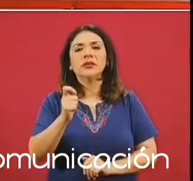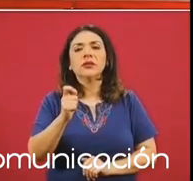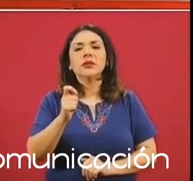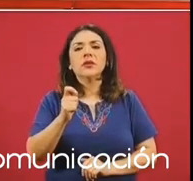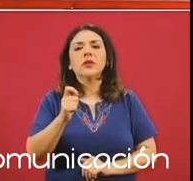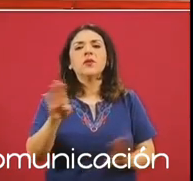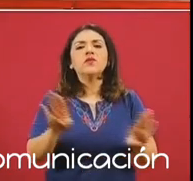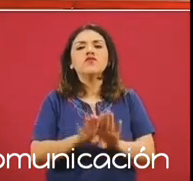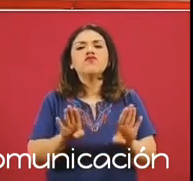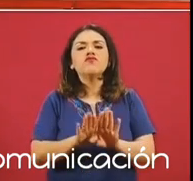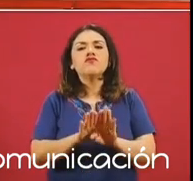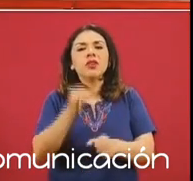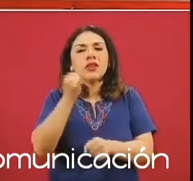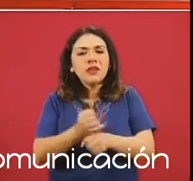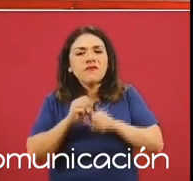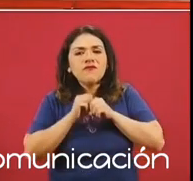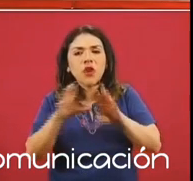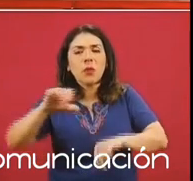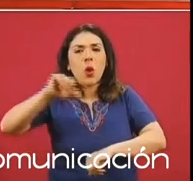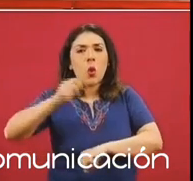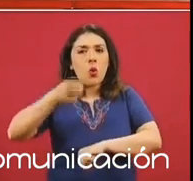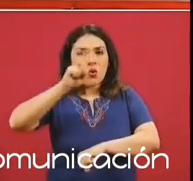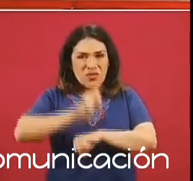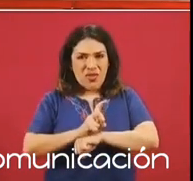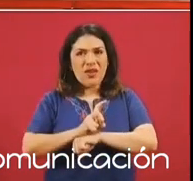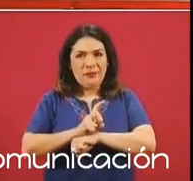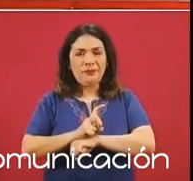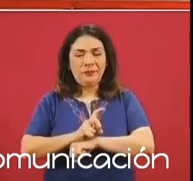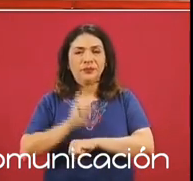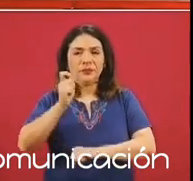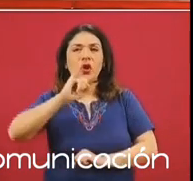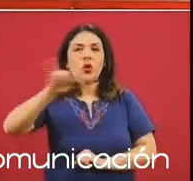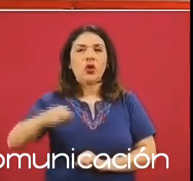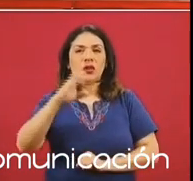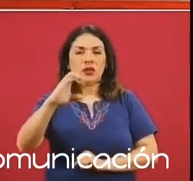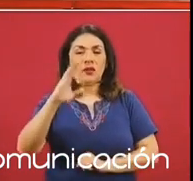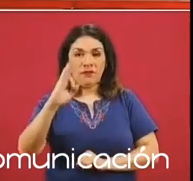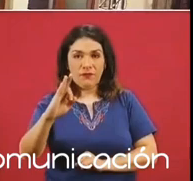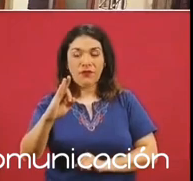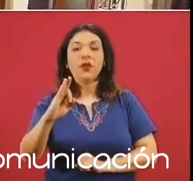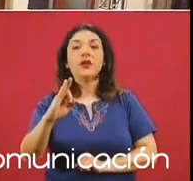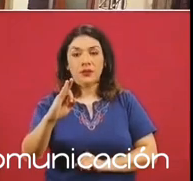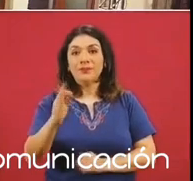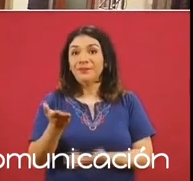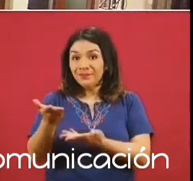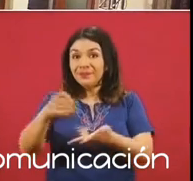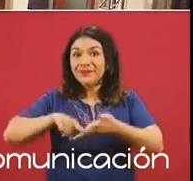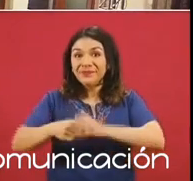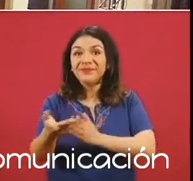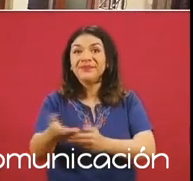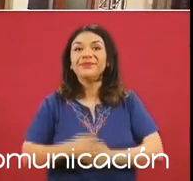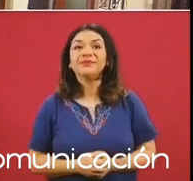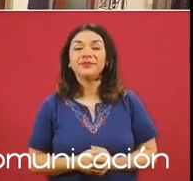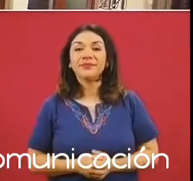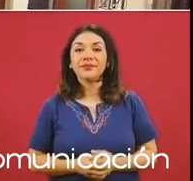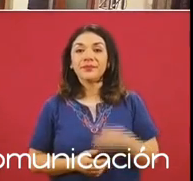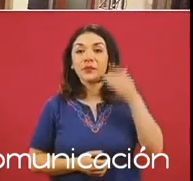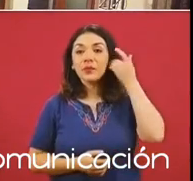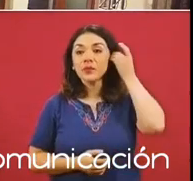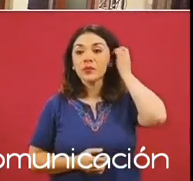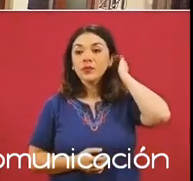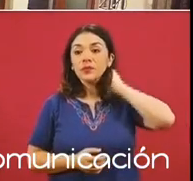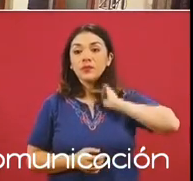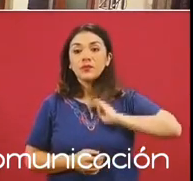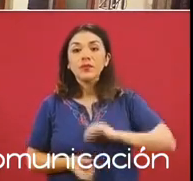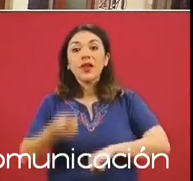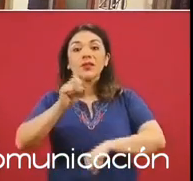informe del día de hoy, de Jóvenes Construyendo el Futuro. Adelante. El día